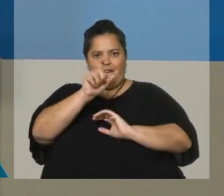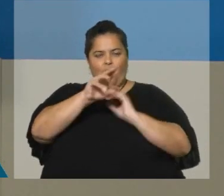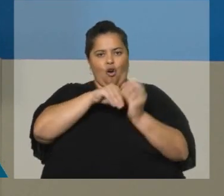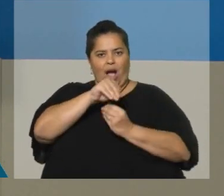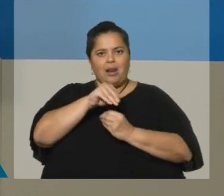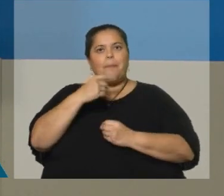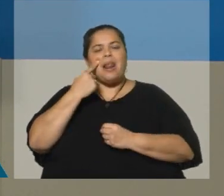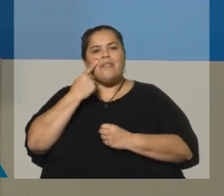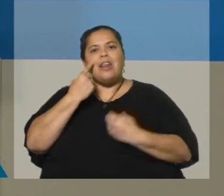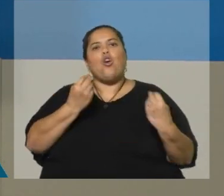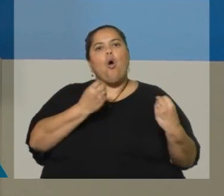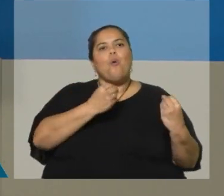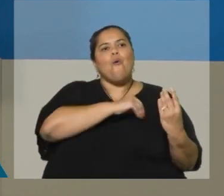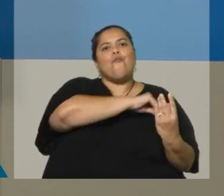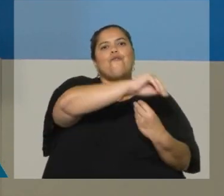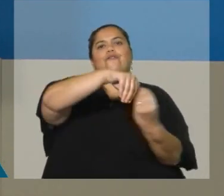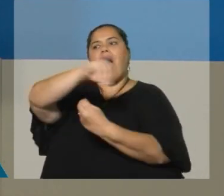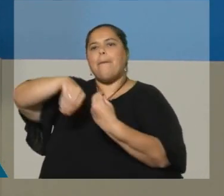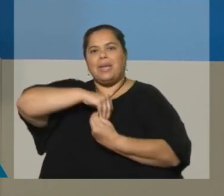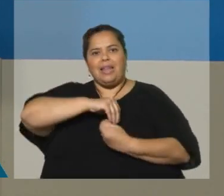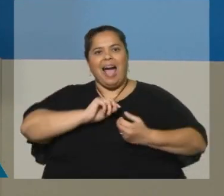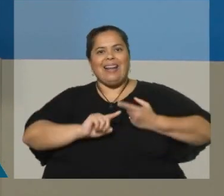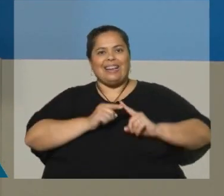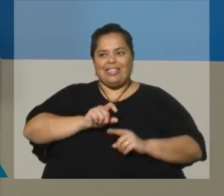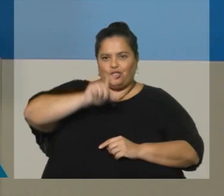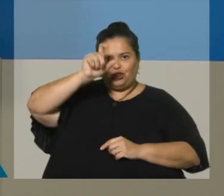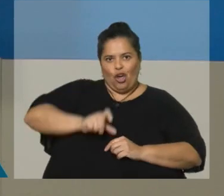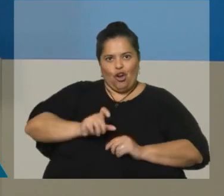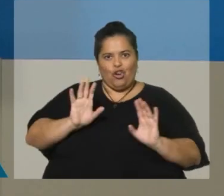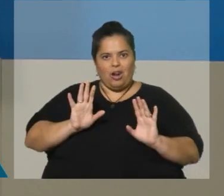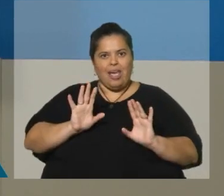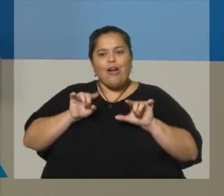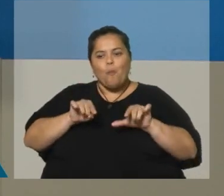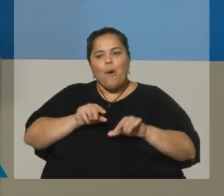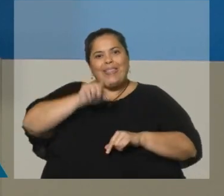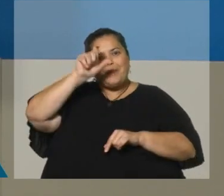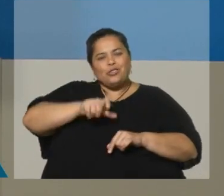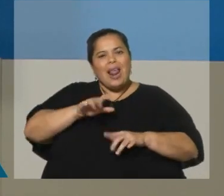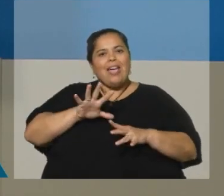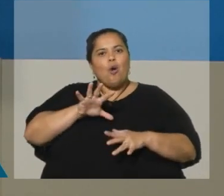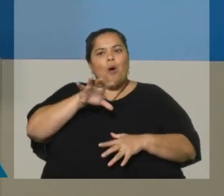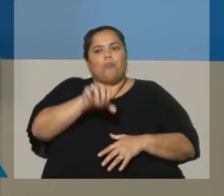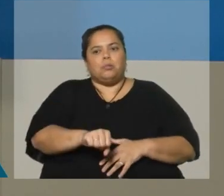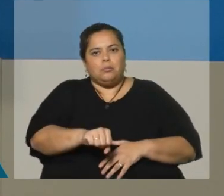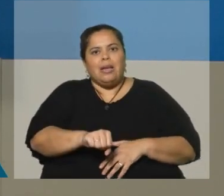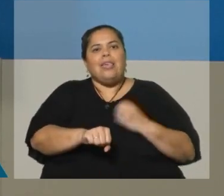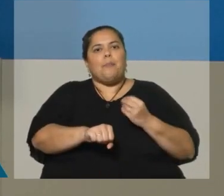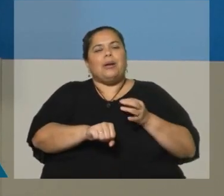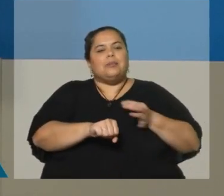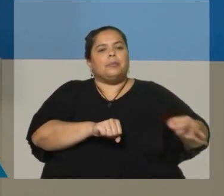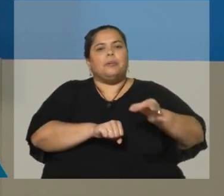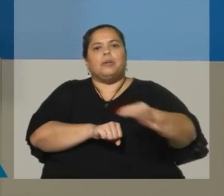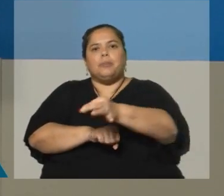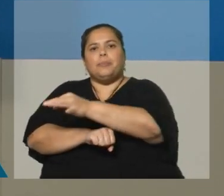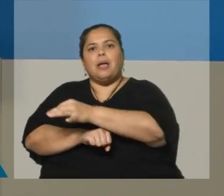parentesco de todas las demás personas con respecto a esta persona que es como una especie de ancla. Pero el único objetivo es ese. Entiendo